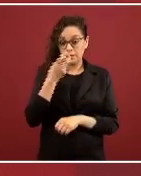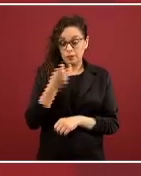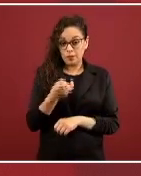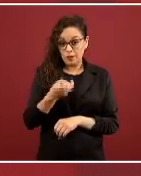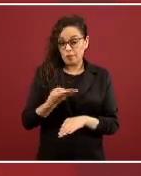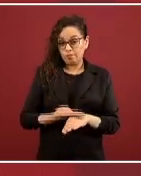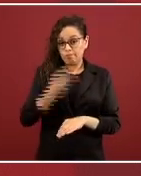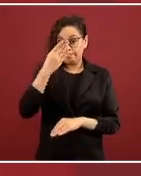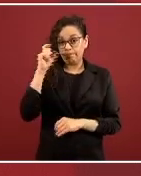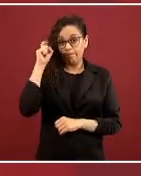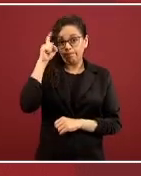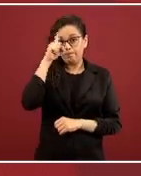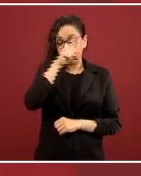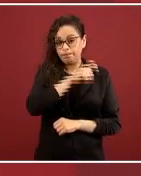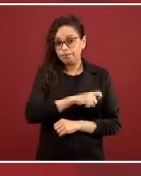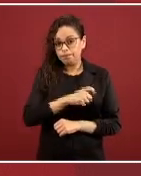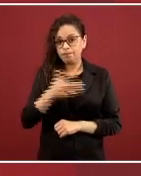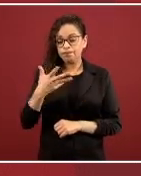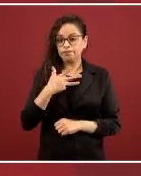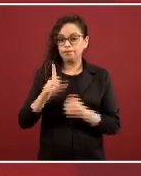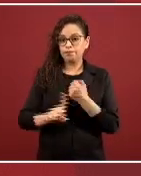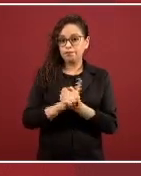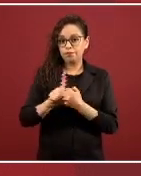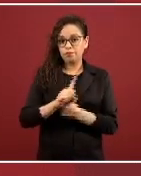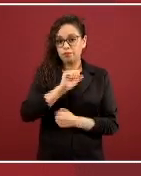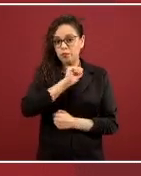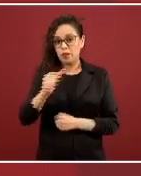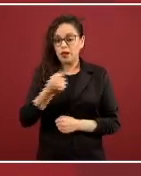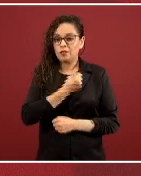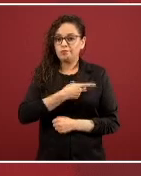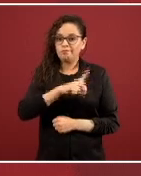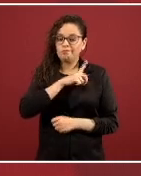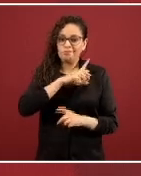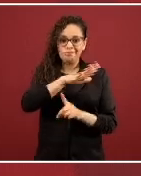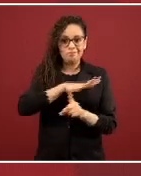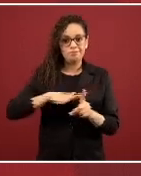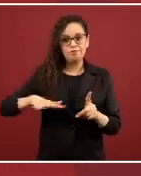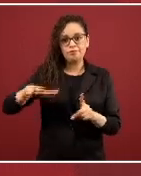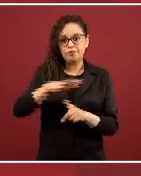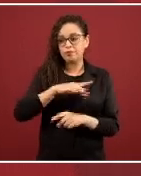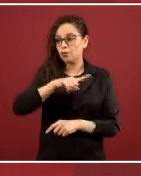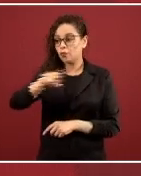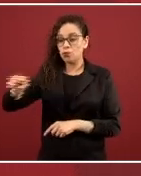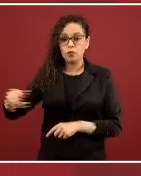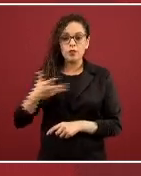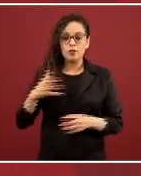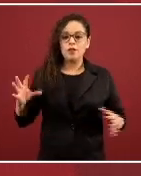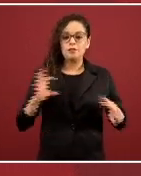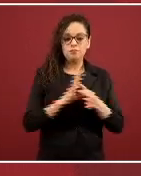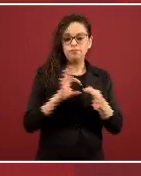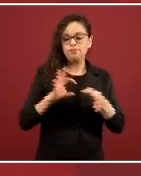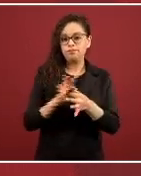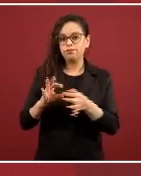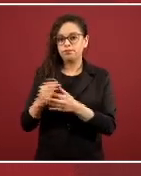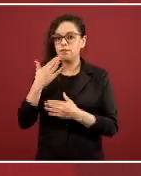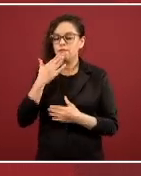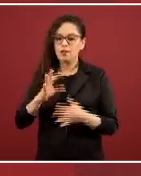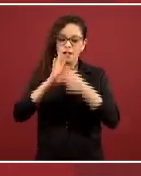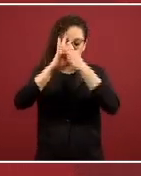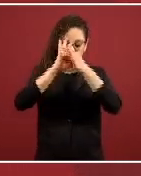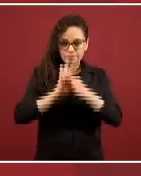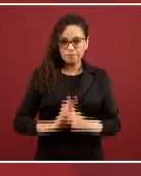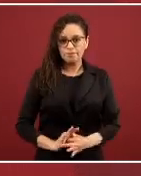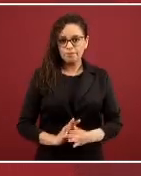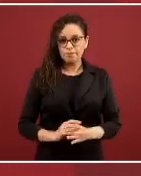afecta la vida pública, todos tienen un papel que jugar y es una capacidad del